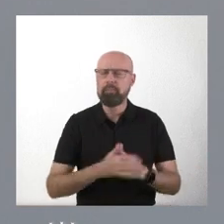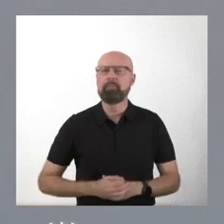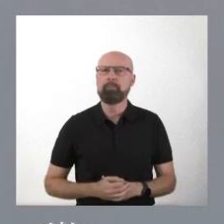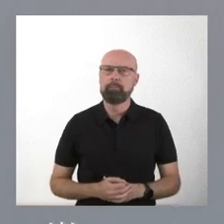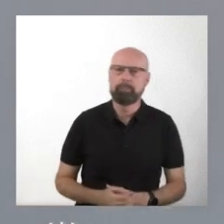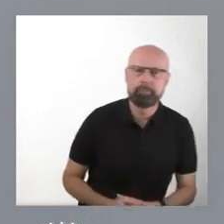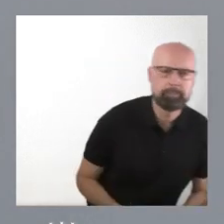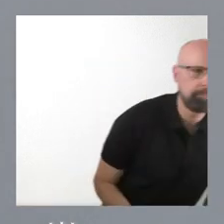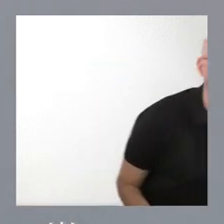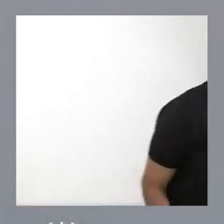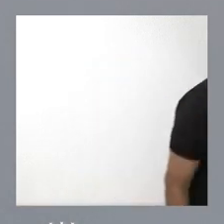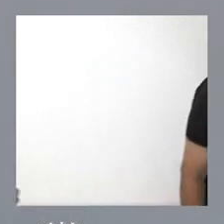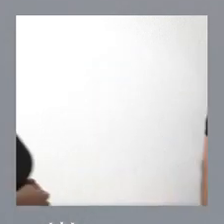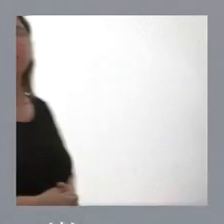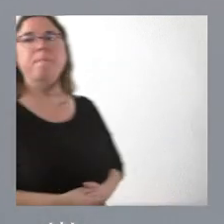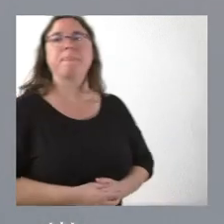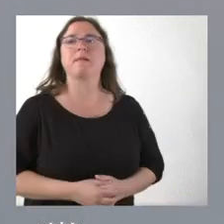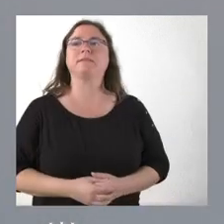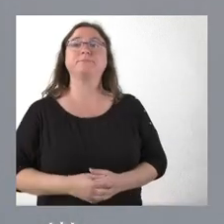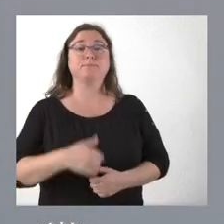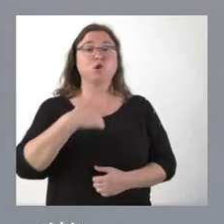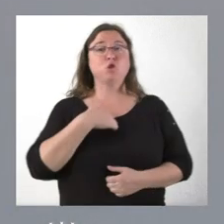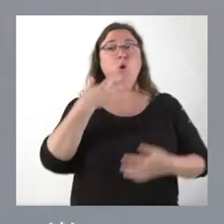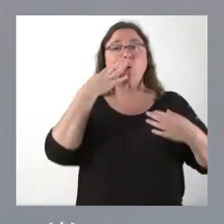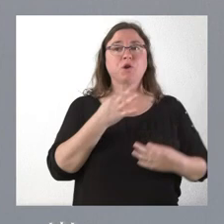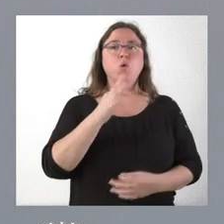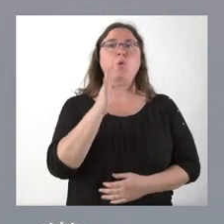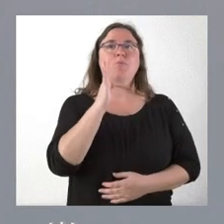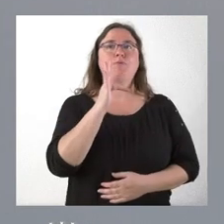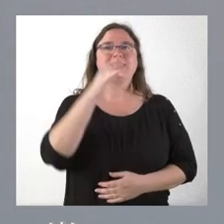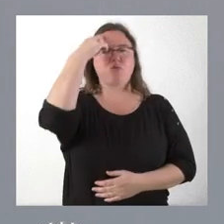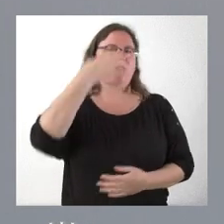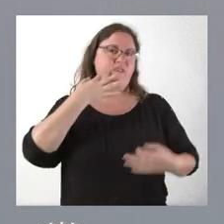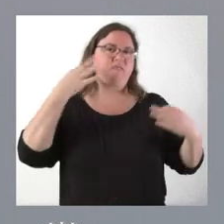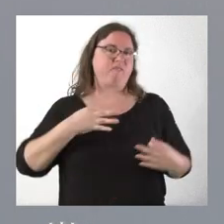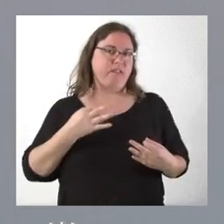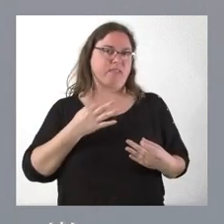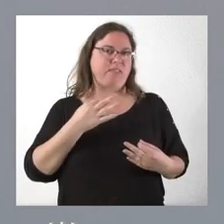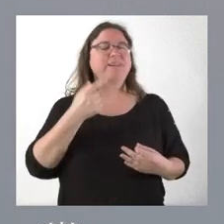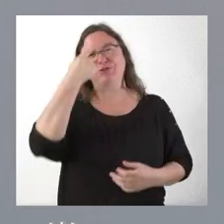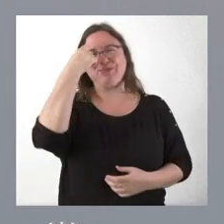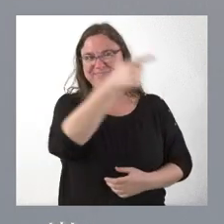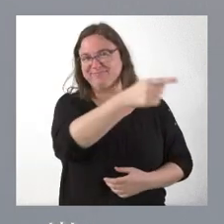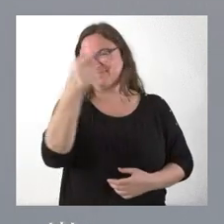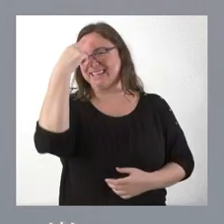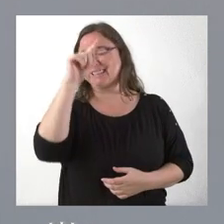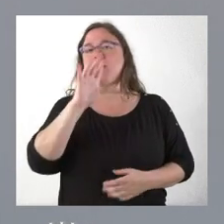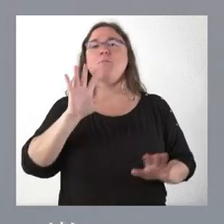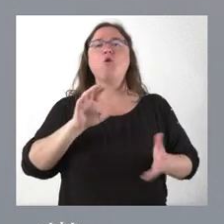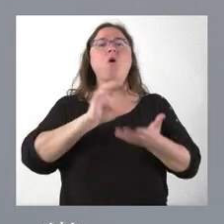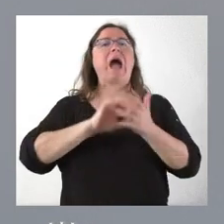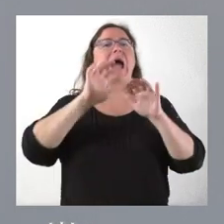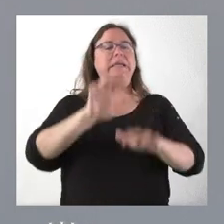yo creo que es bueno que se sepa la verdad y que se refleje y que ustedes lo dispongan, aunque yo sé que ustedes lo saben, Castilla y León